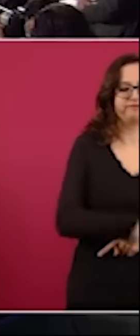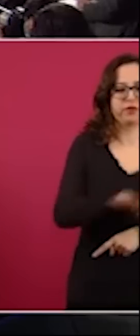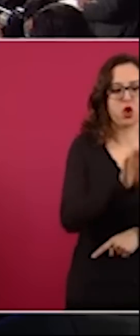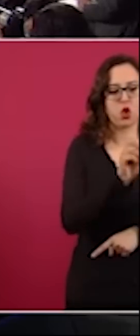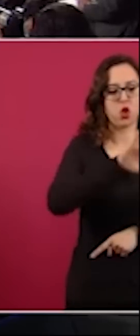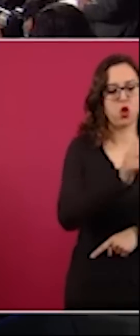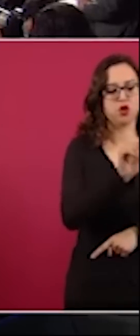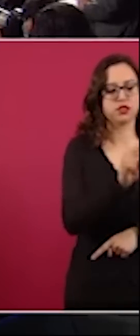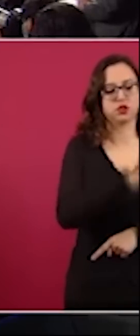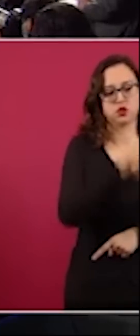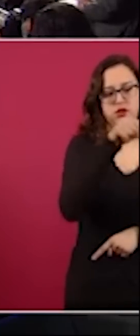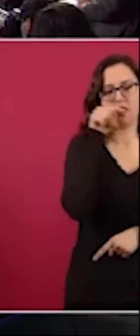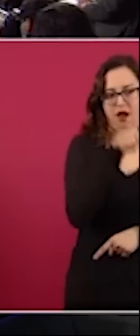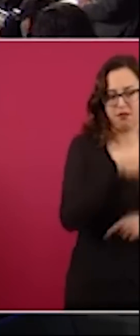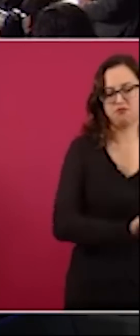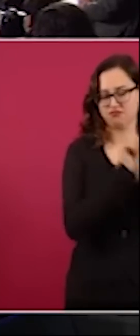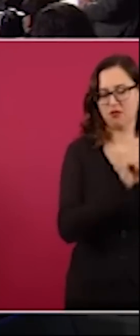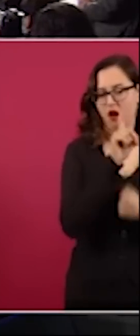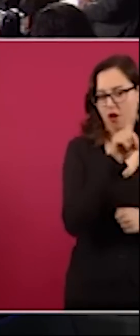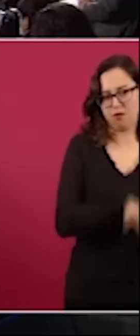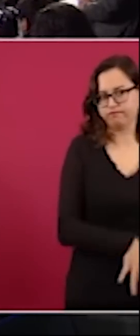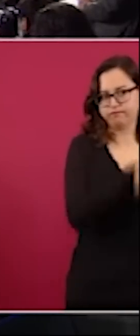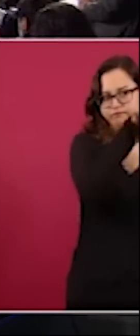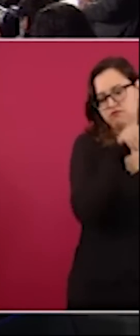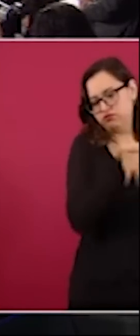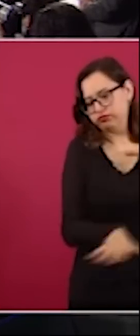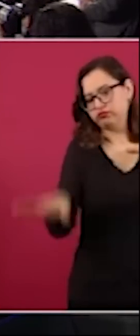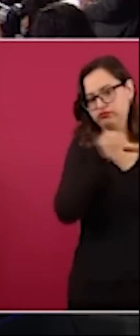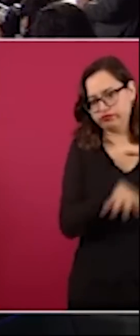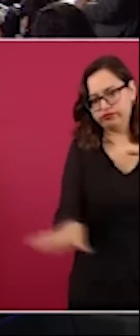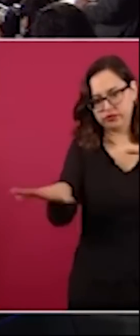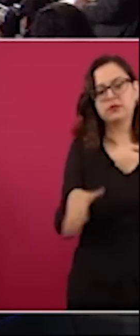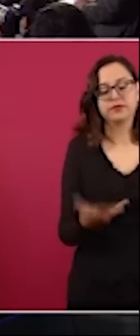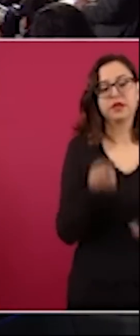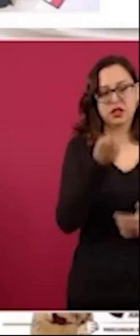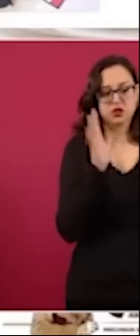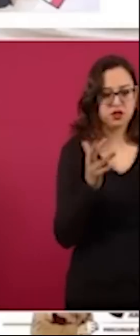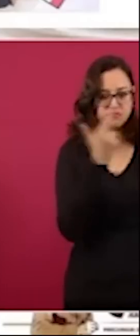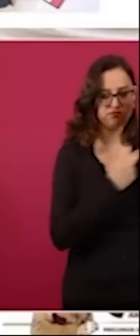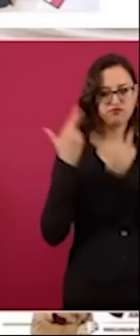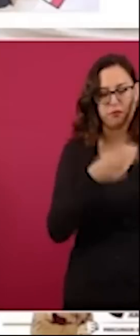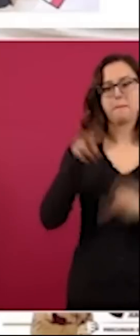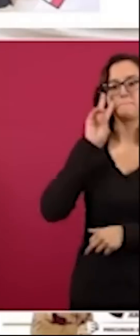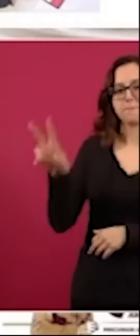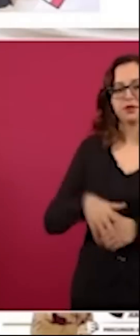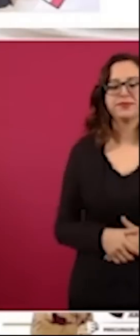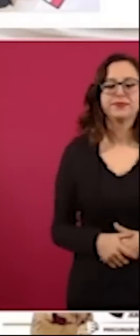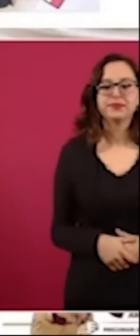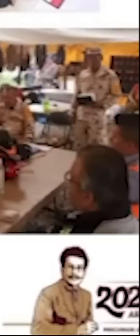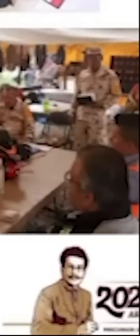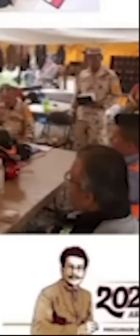con los datos que se han generado a través de los estudios geofísicos y que serán concluyentes a la brevedad